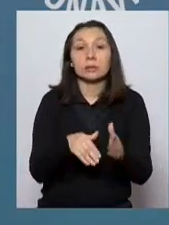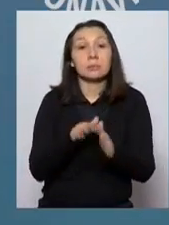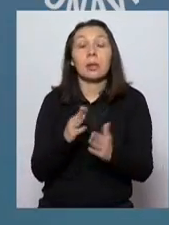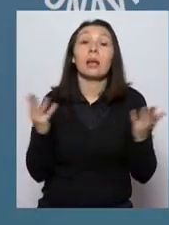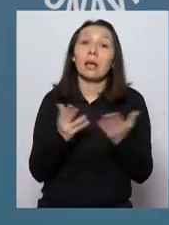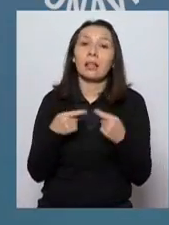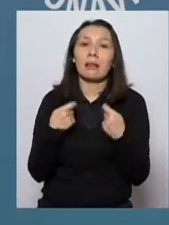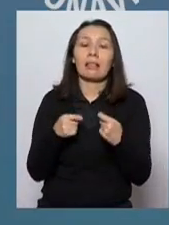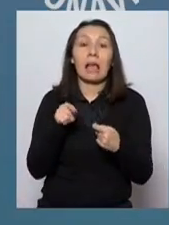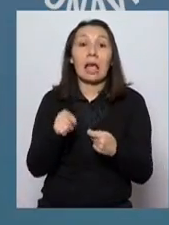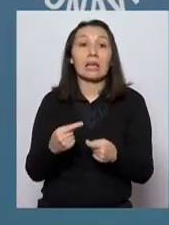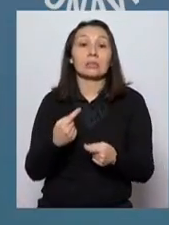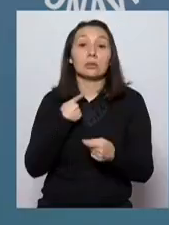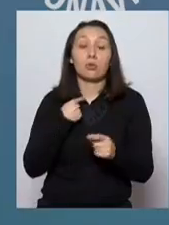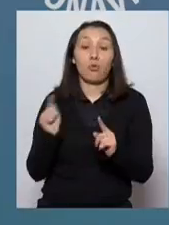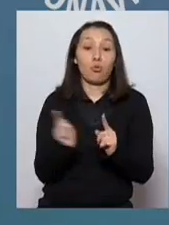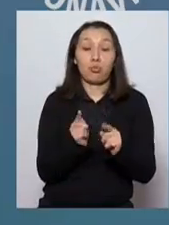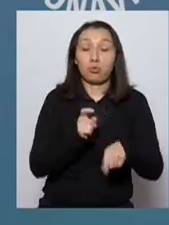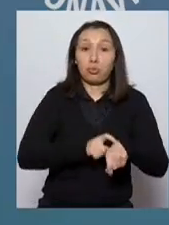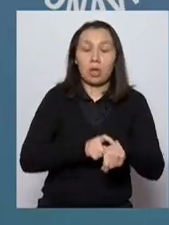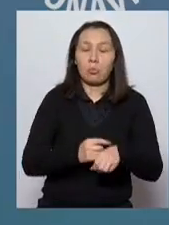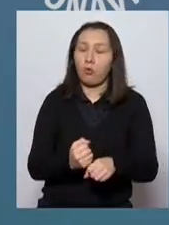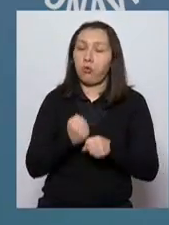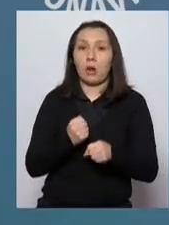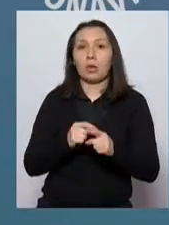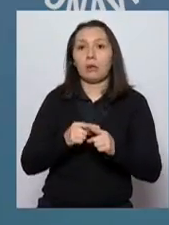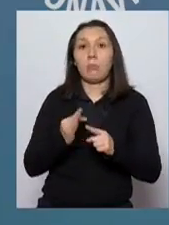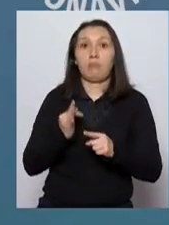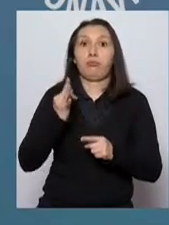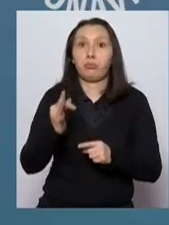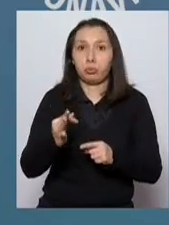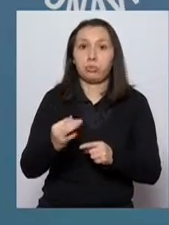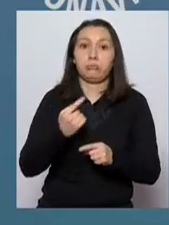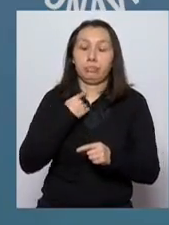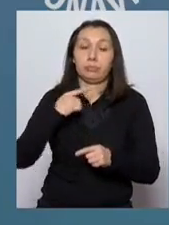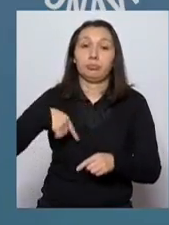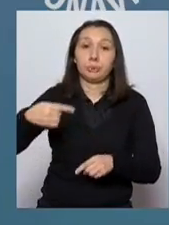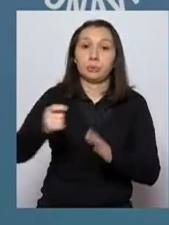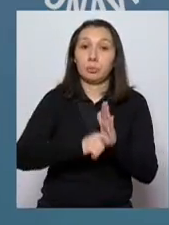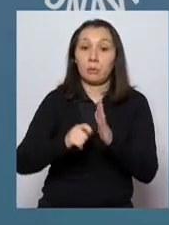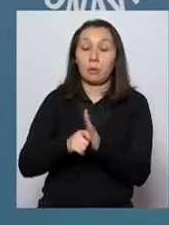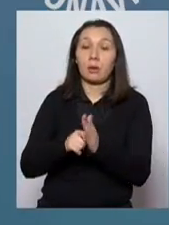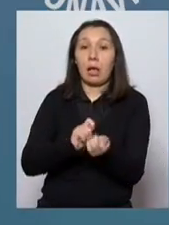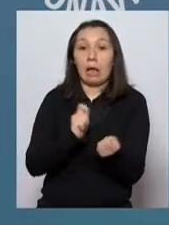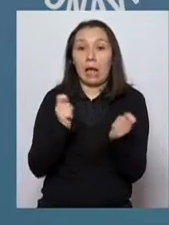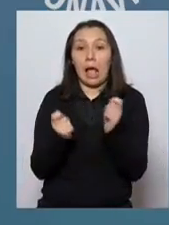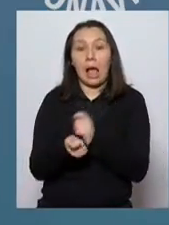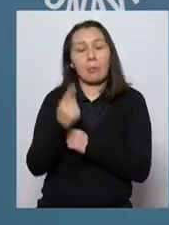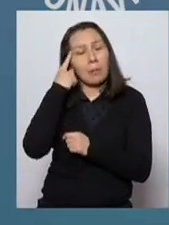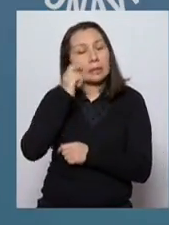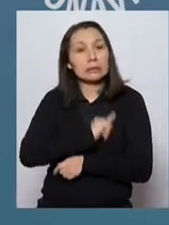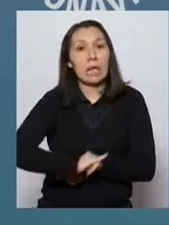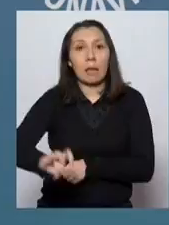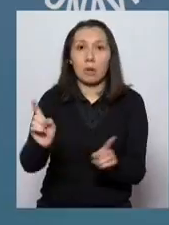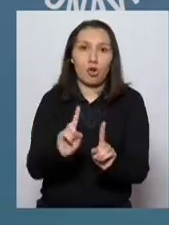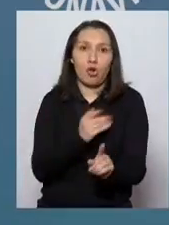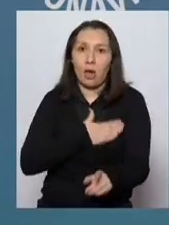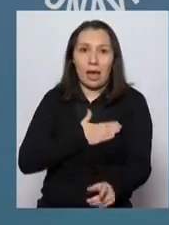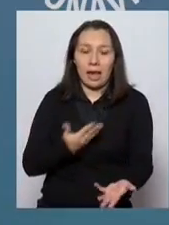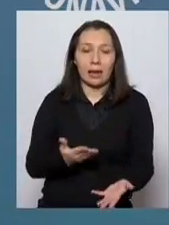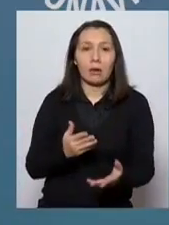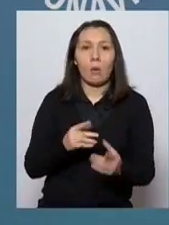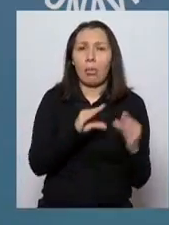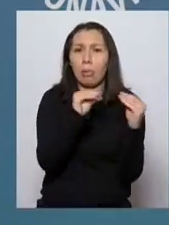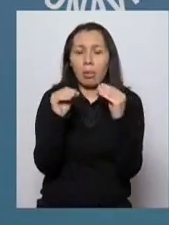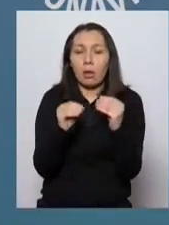evitar que estos efectos transitorios de un golpe muy fuerte que vamos a sufrir en los próximos meses se transformen en permanente. Respecto a